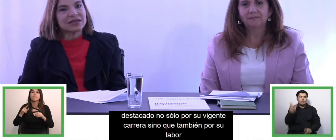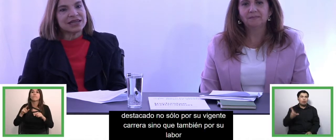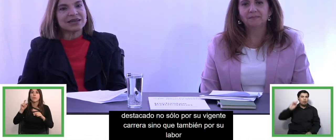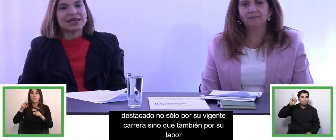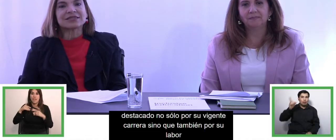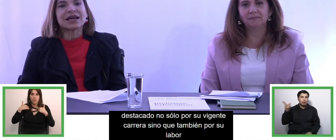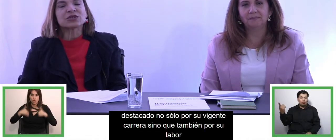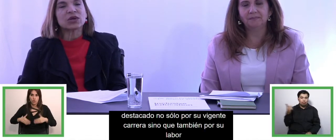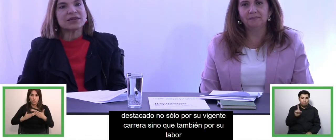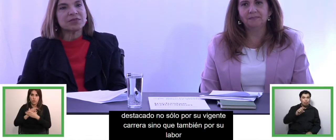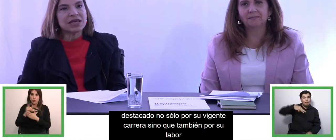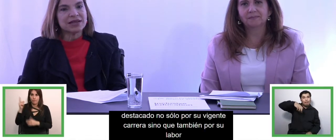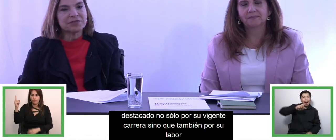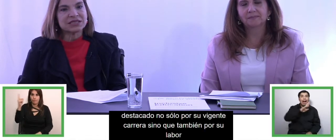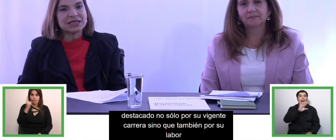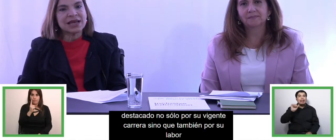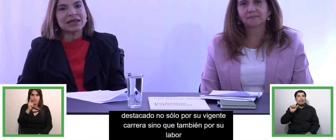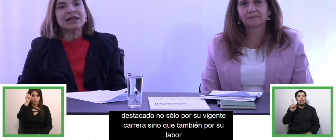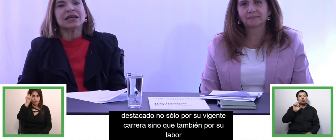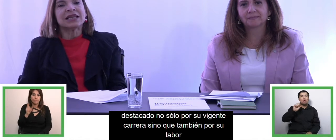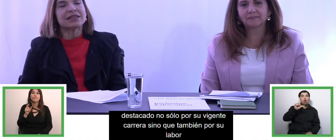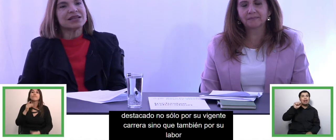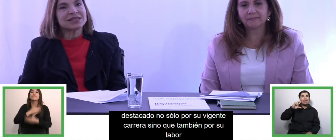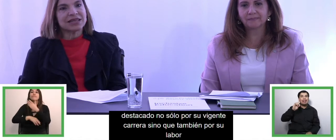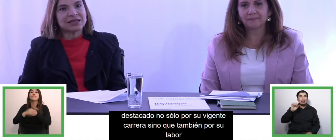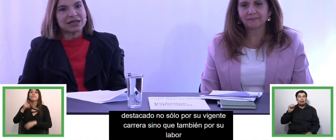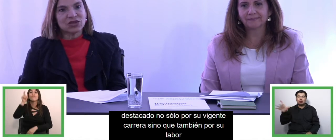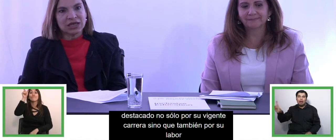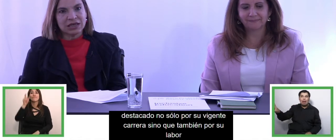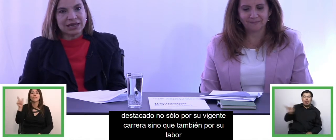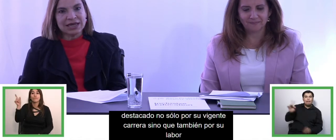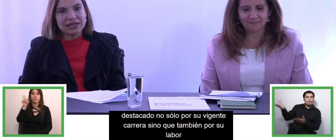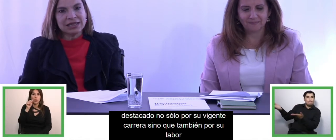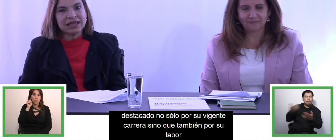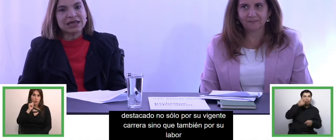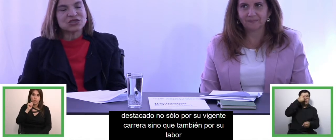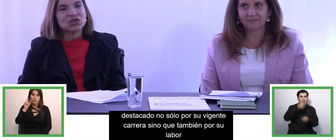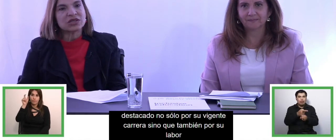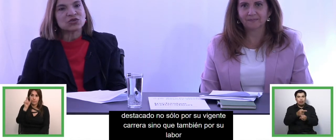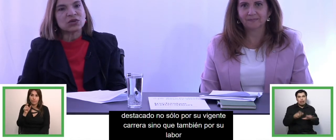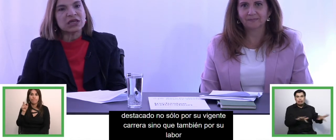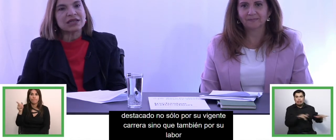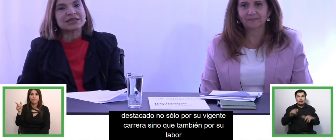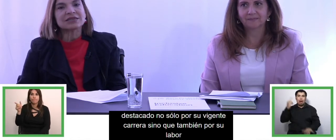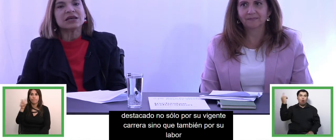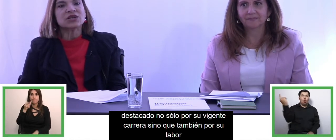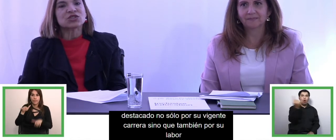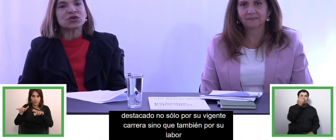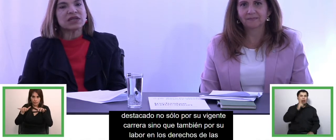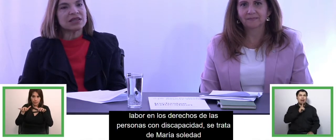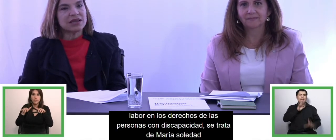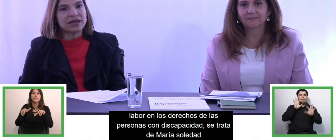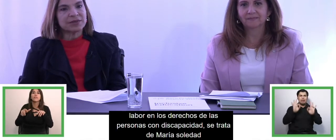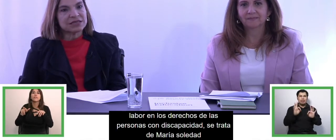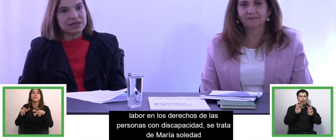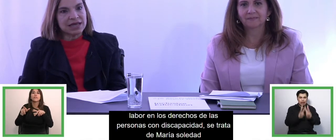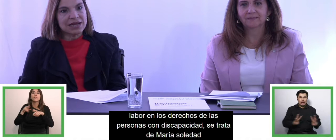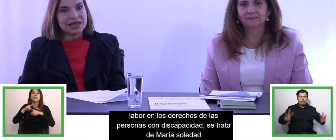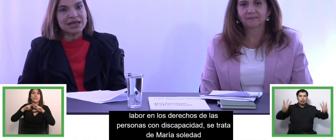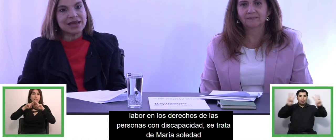Soledad Cisternas, actual enviada especial del Secretario General de Naciones Unidas sobre